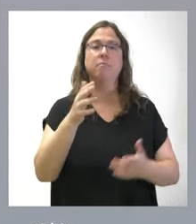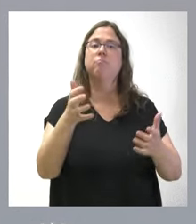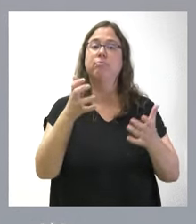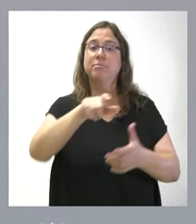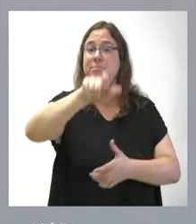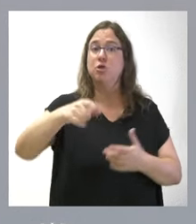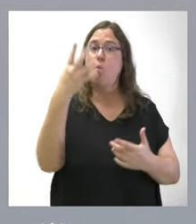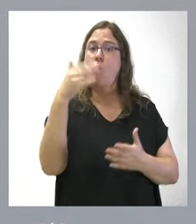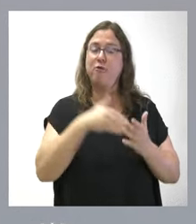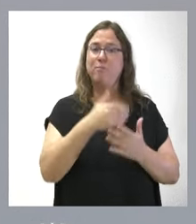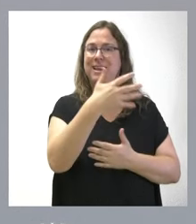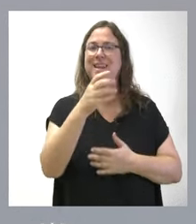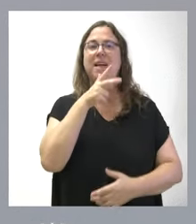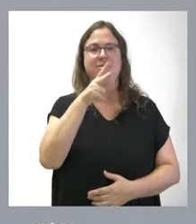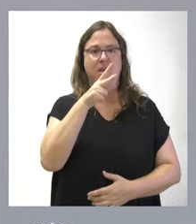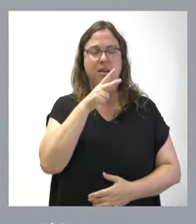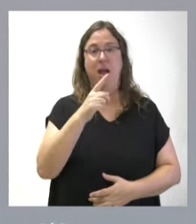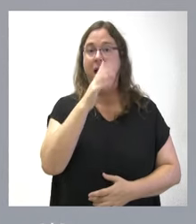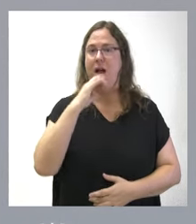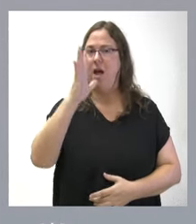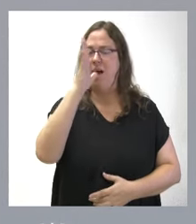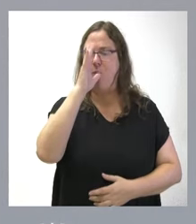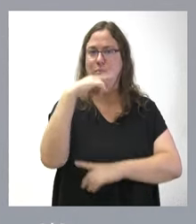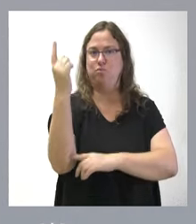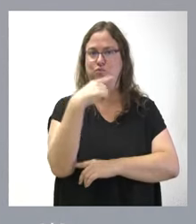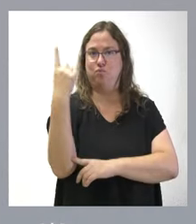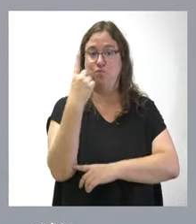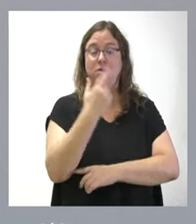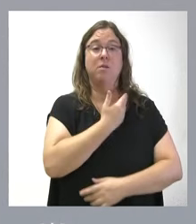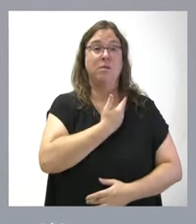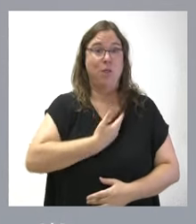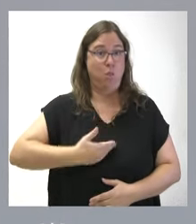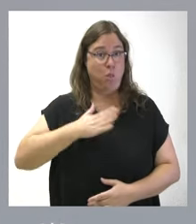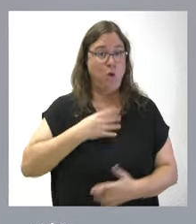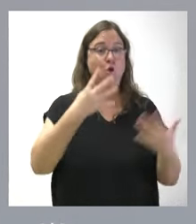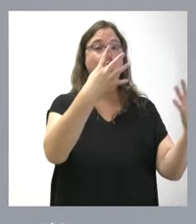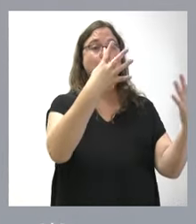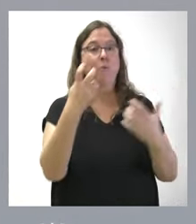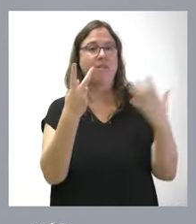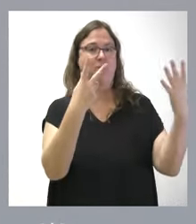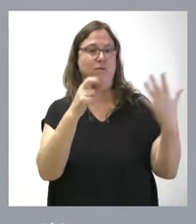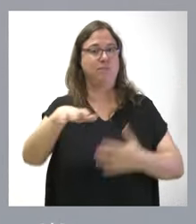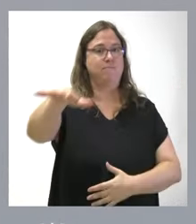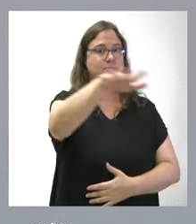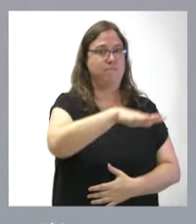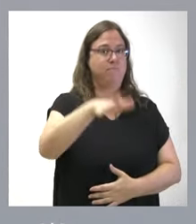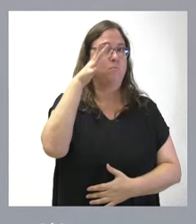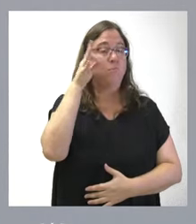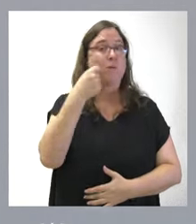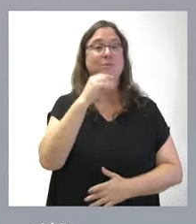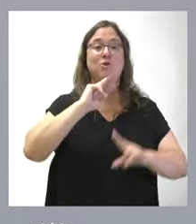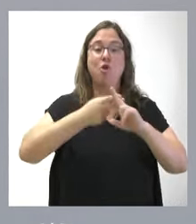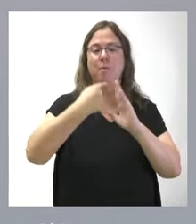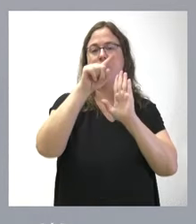.500 hectáreas de regadío pertenecientes a 970 propietarios en los términos municipales que tienen ustedes